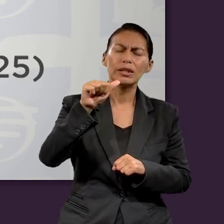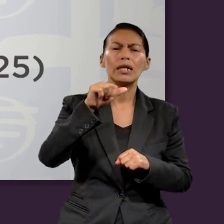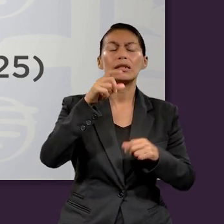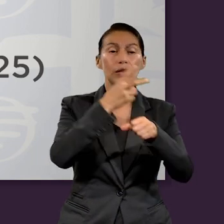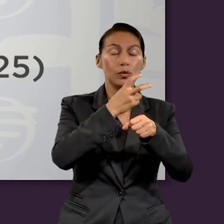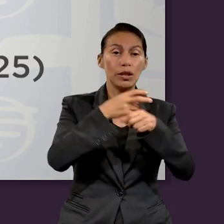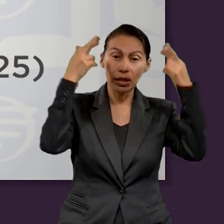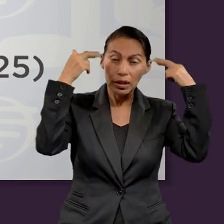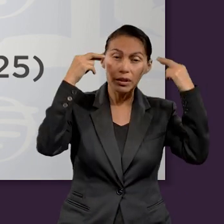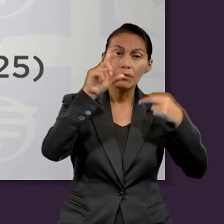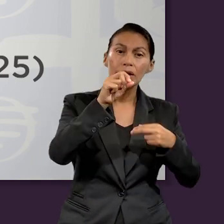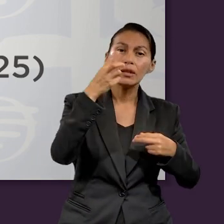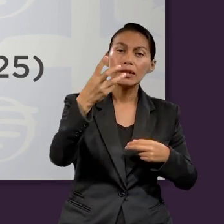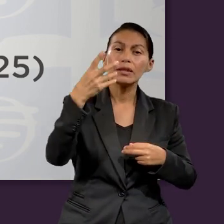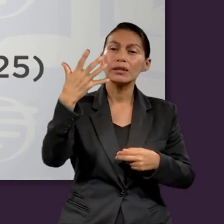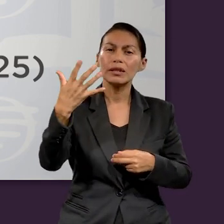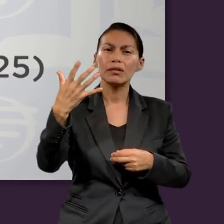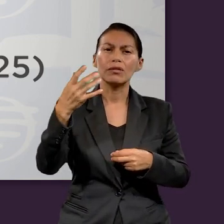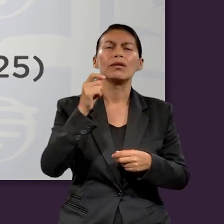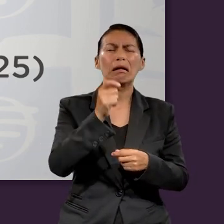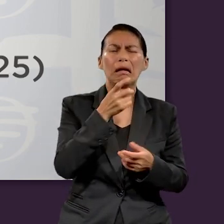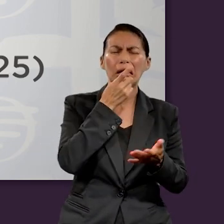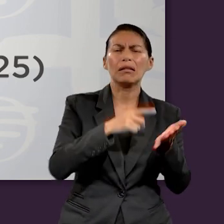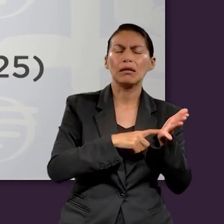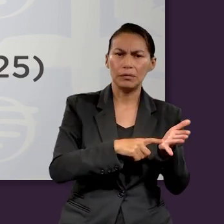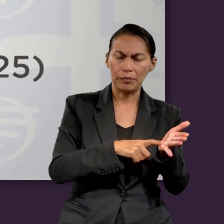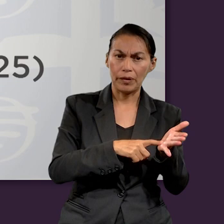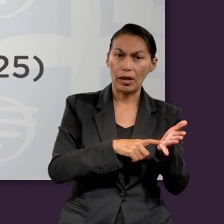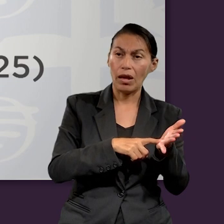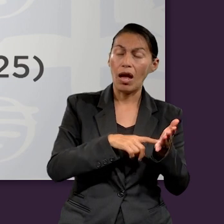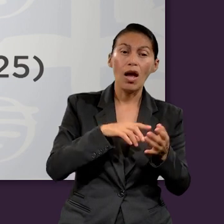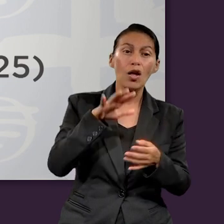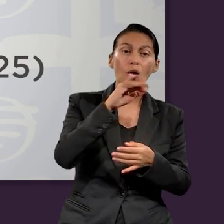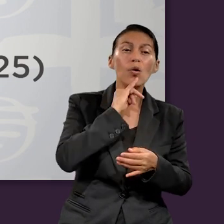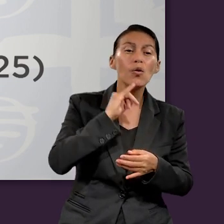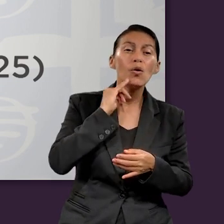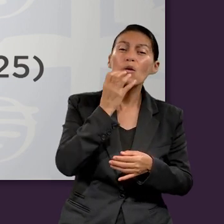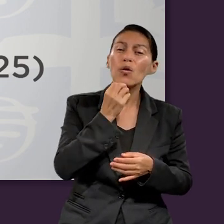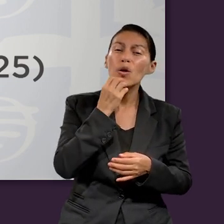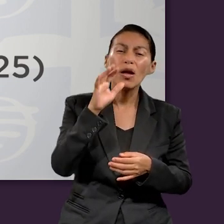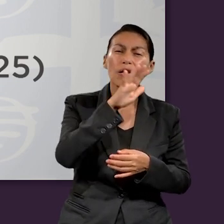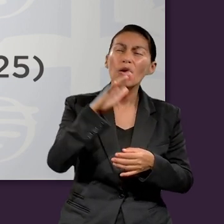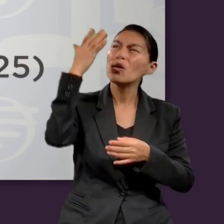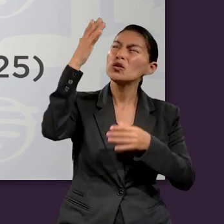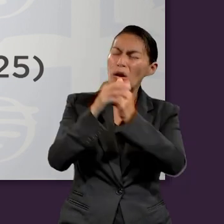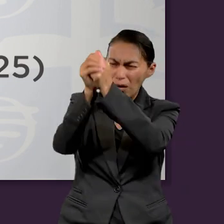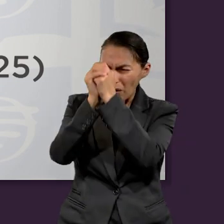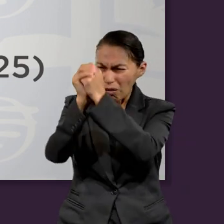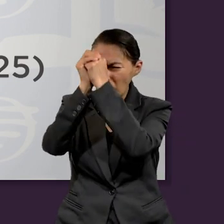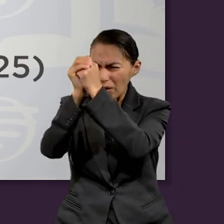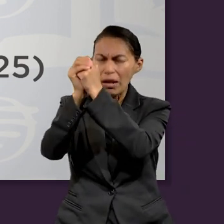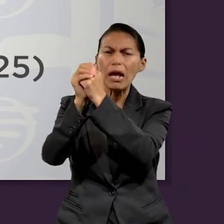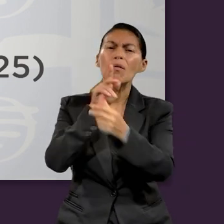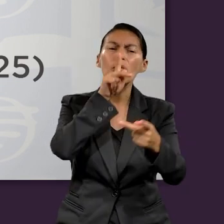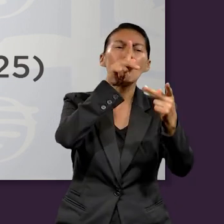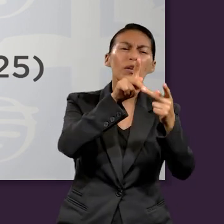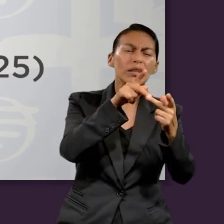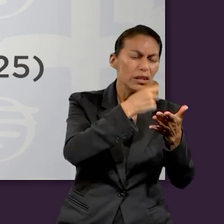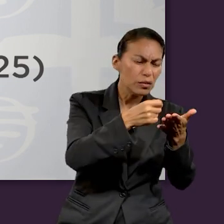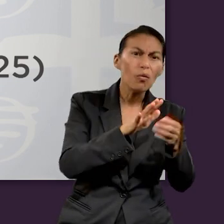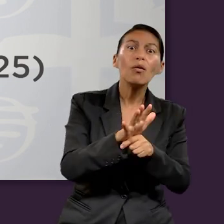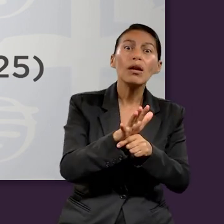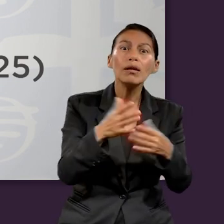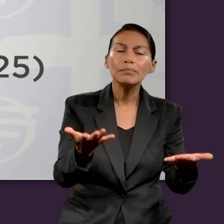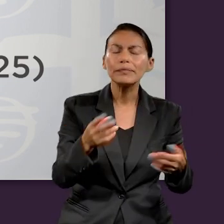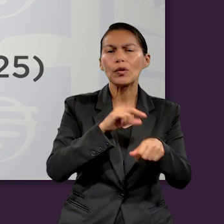23.5. Dice, ¿qué escribieron los profetas sobre la influencia de la adoración al sol en Israel en